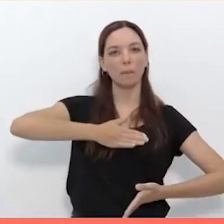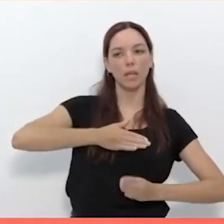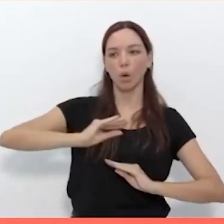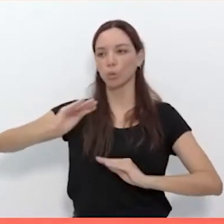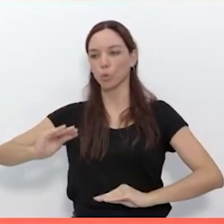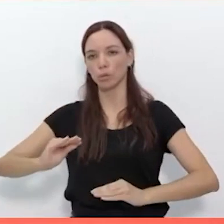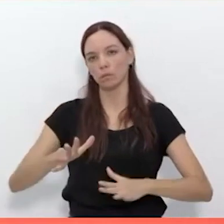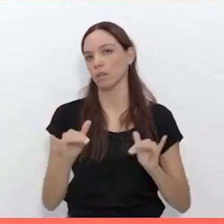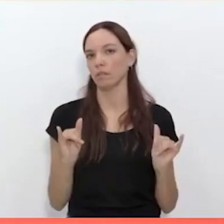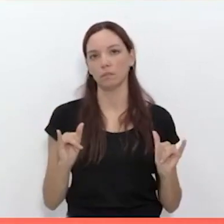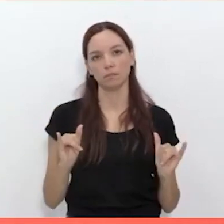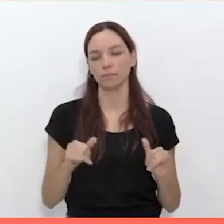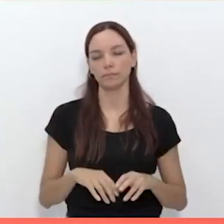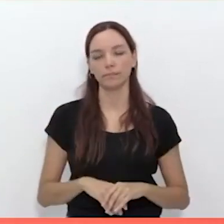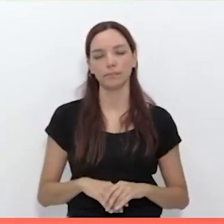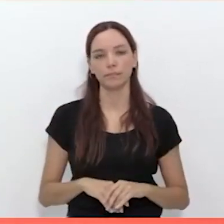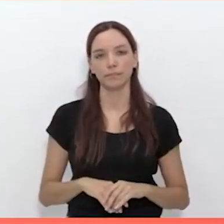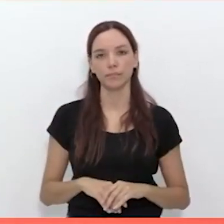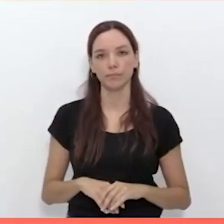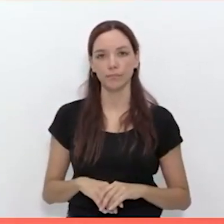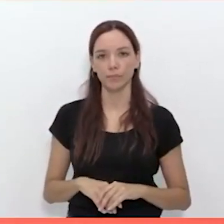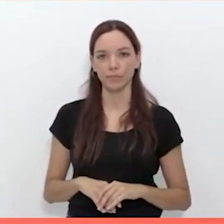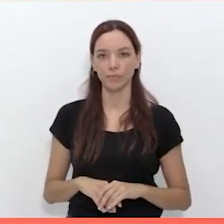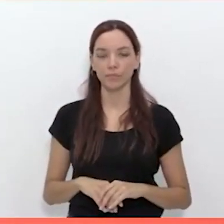Gracias por ver el video.